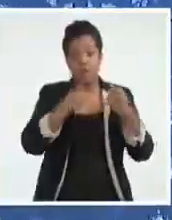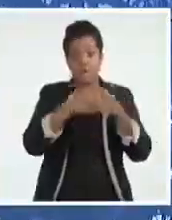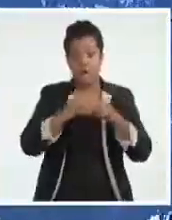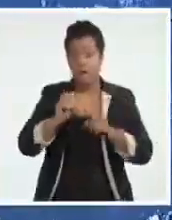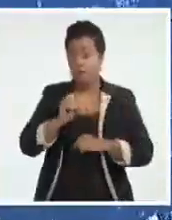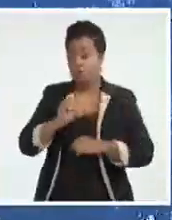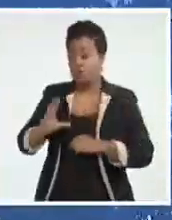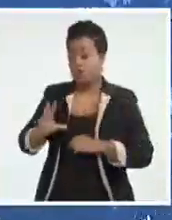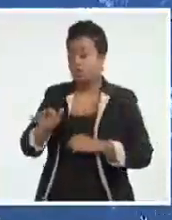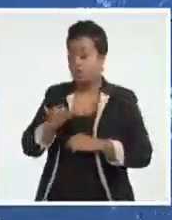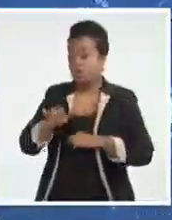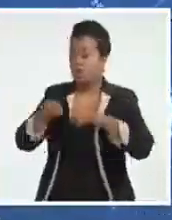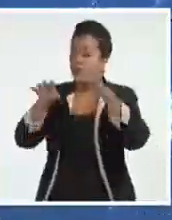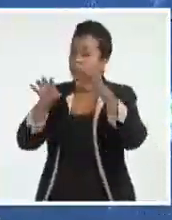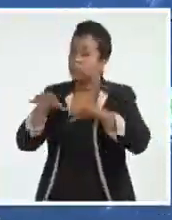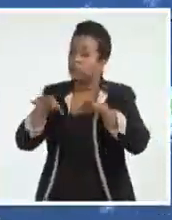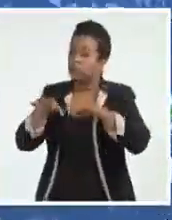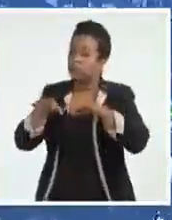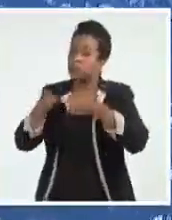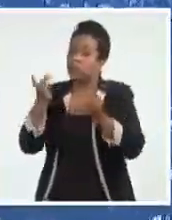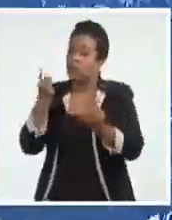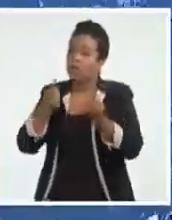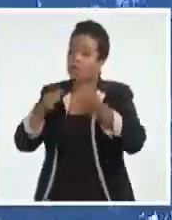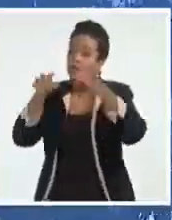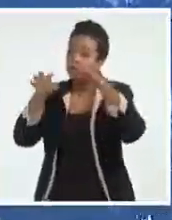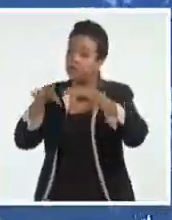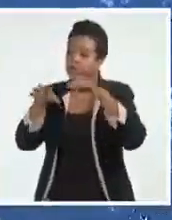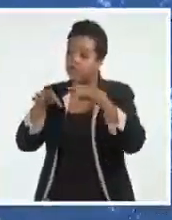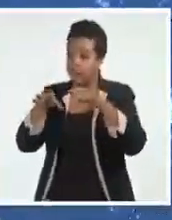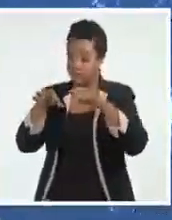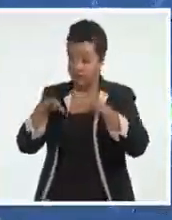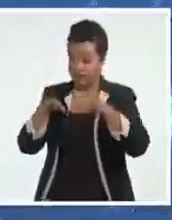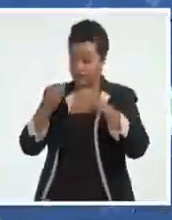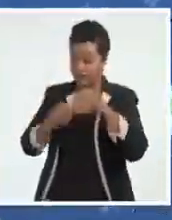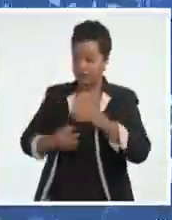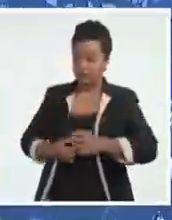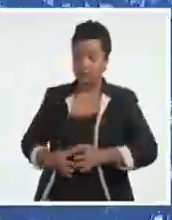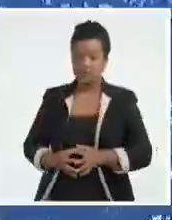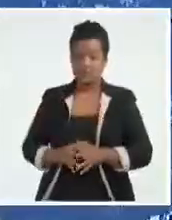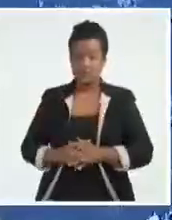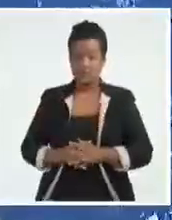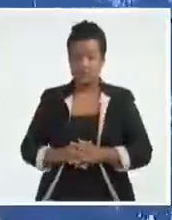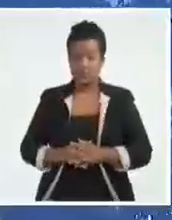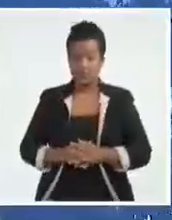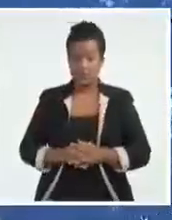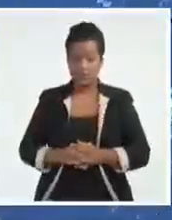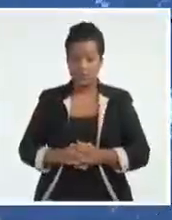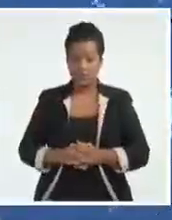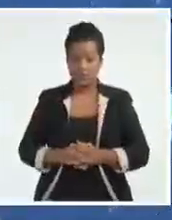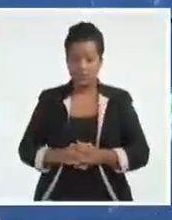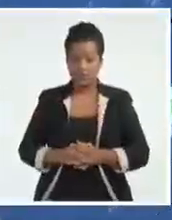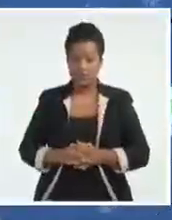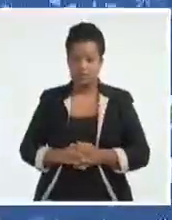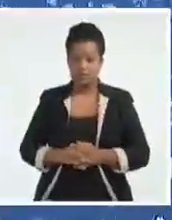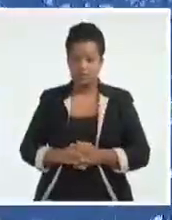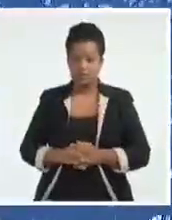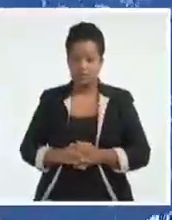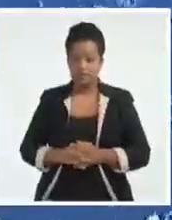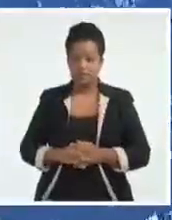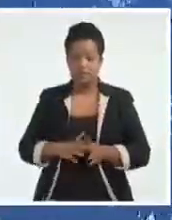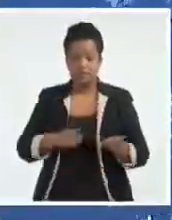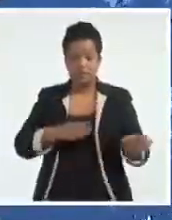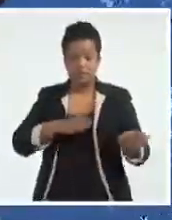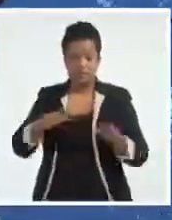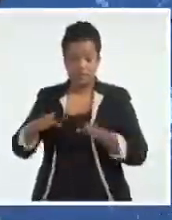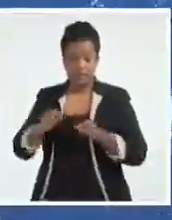tener también lluvia que será un poco más generalizada, solo la costa norte pudiera quedar fuera de la lluvia. Y en los acumulados más significativos en la mitad